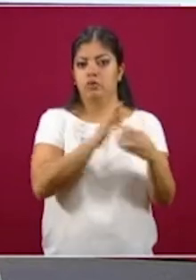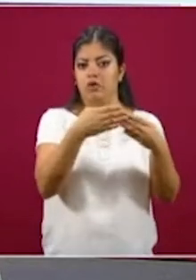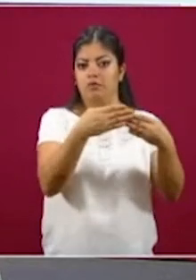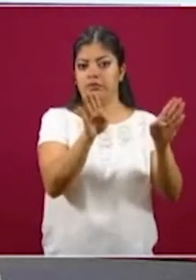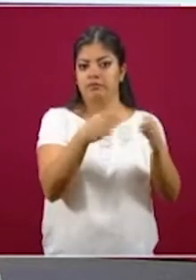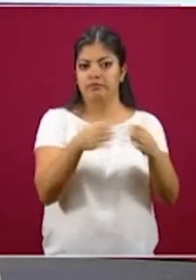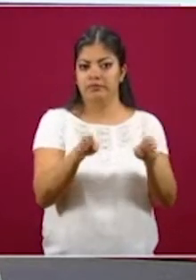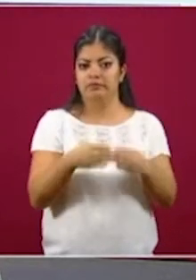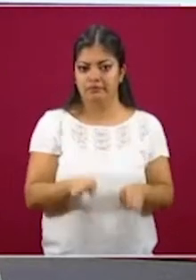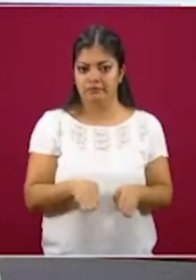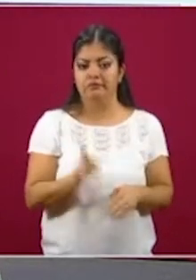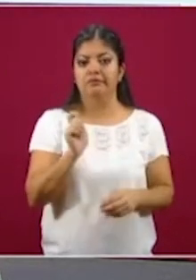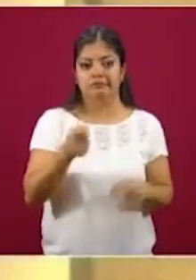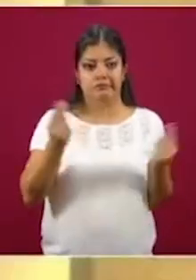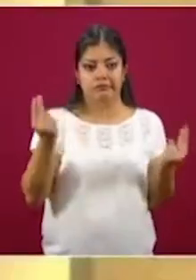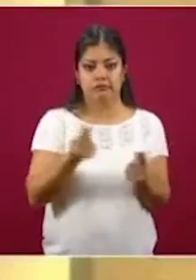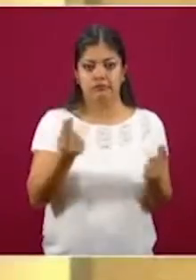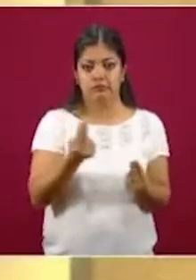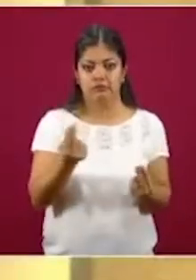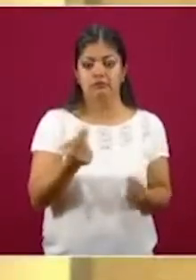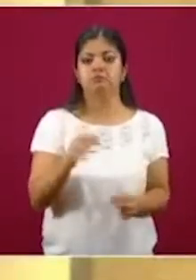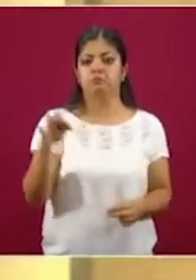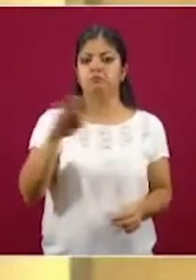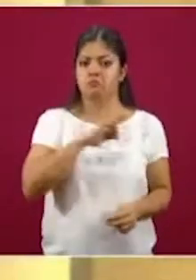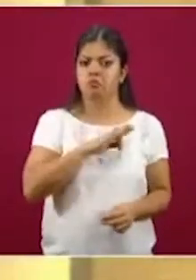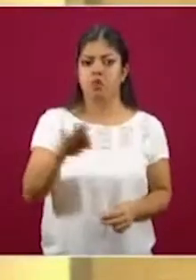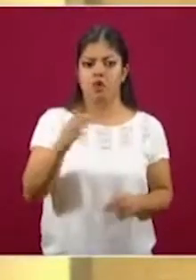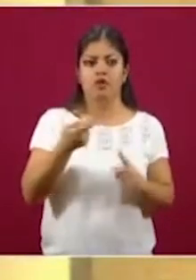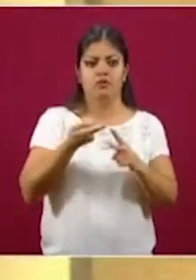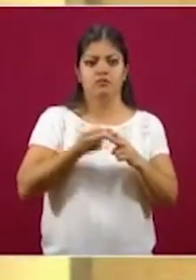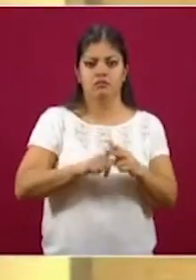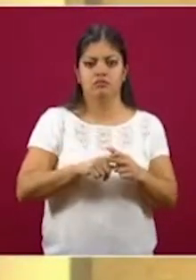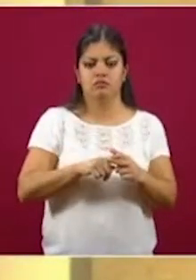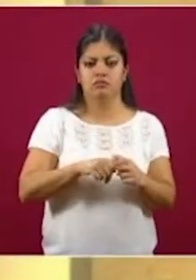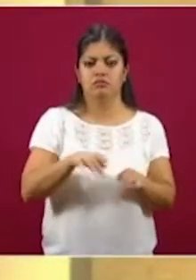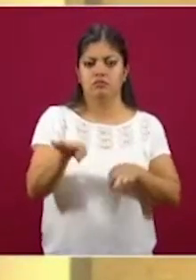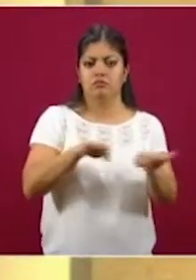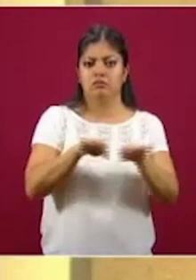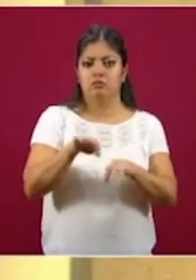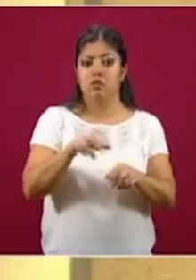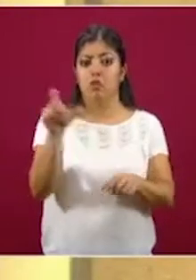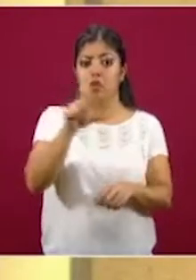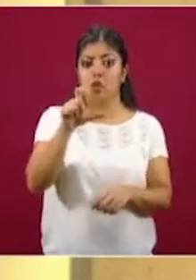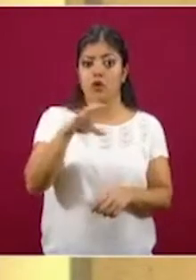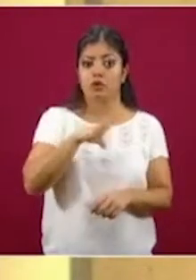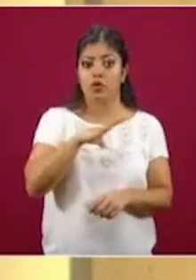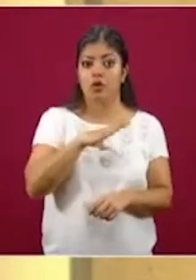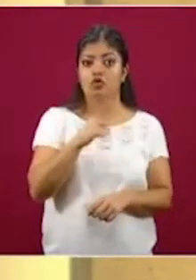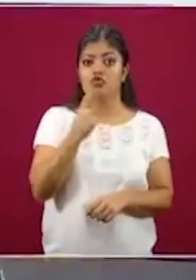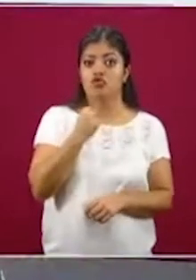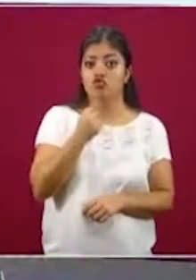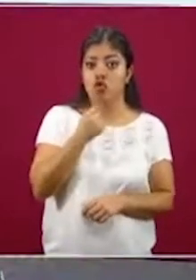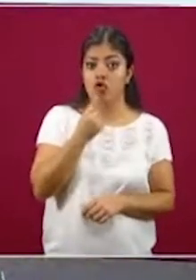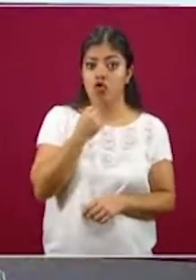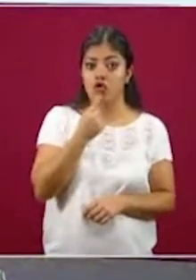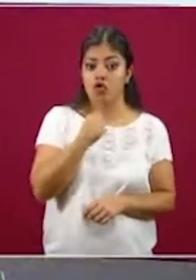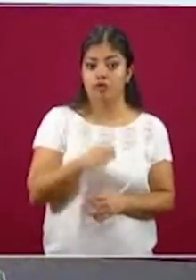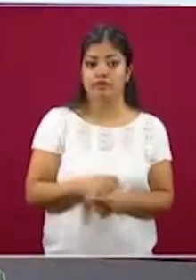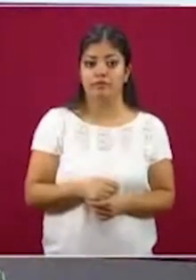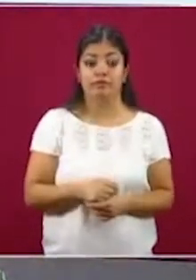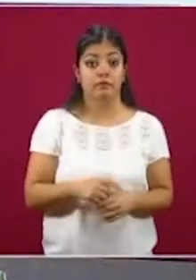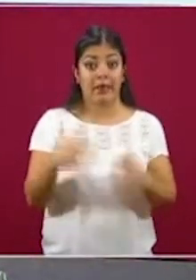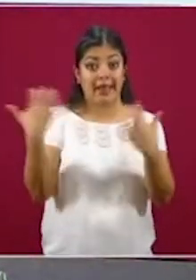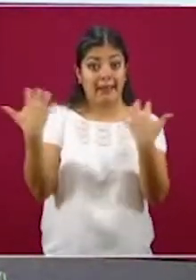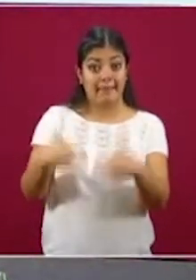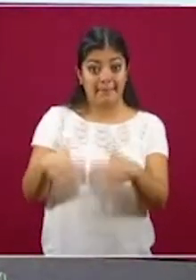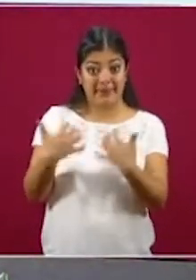a los sectores esenciales y podrán laborar cuando el color se encuentre en rojo. No así las